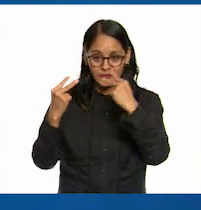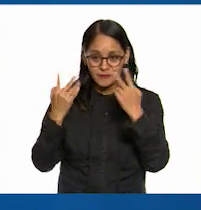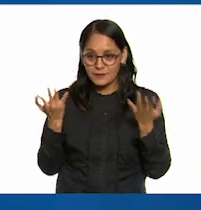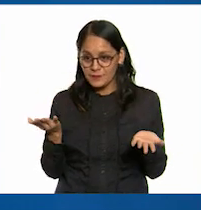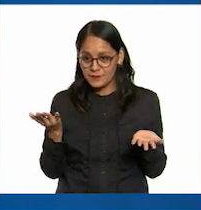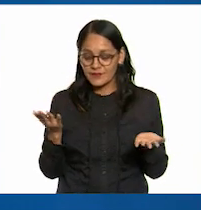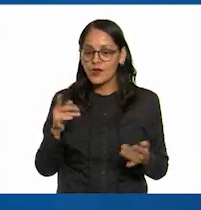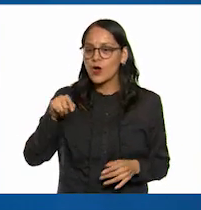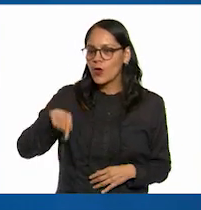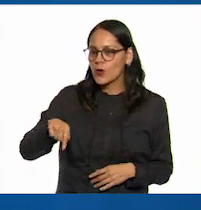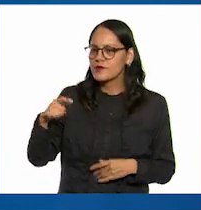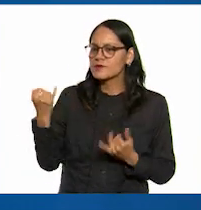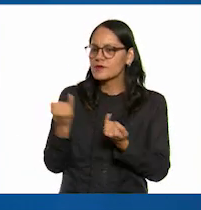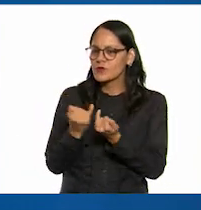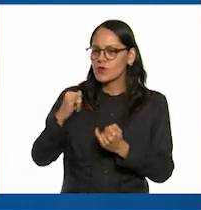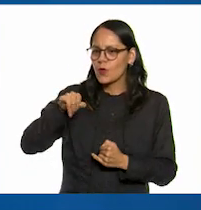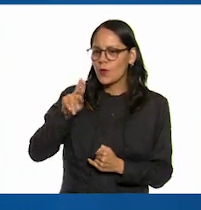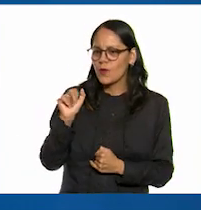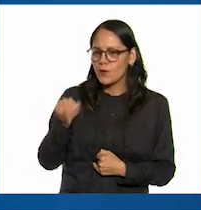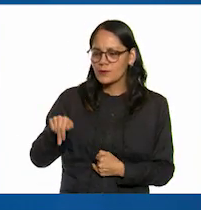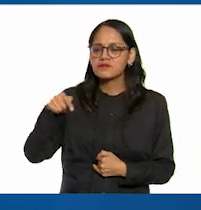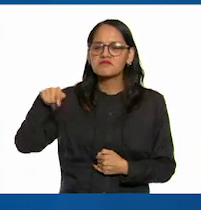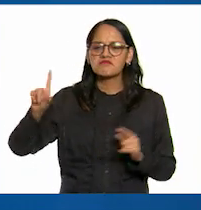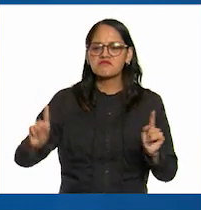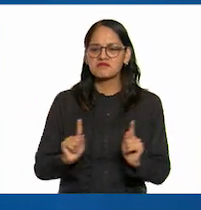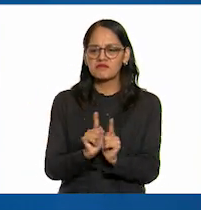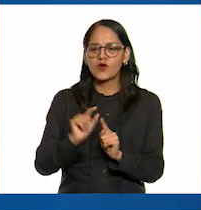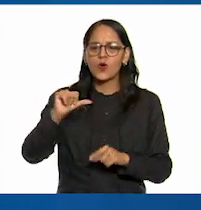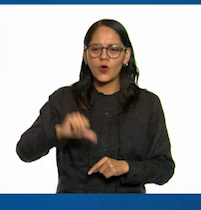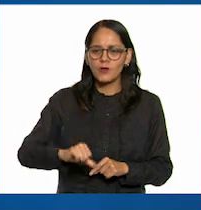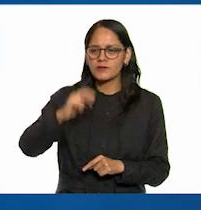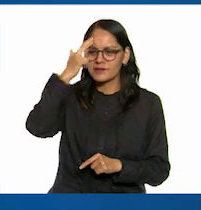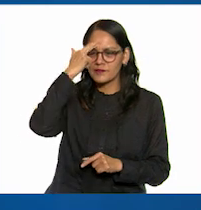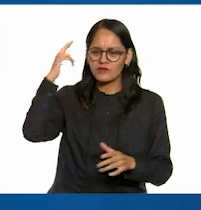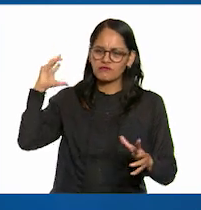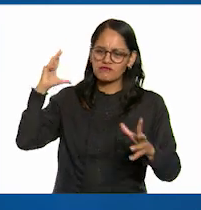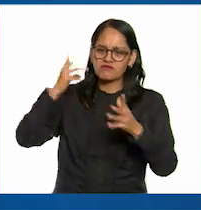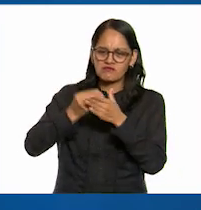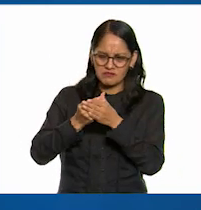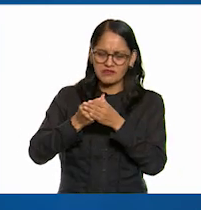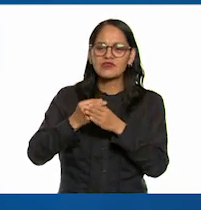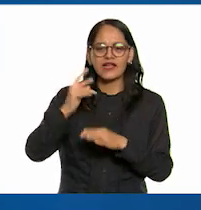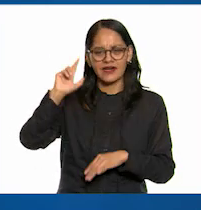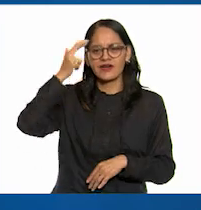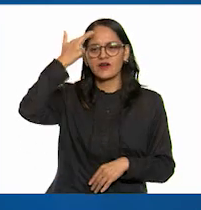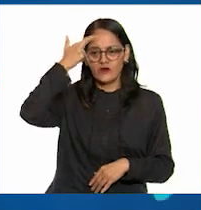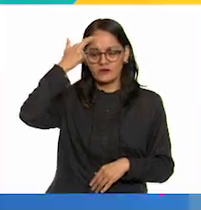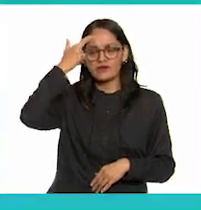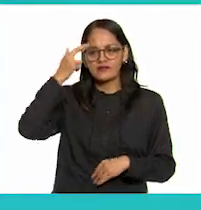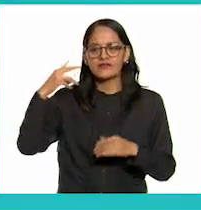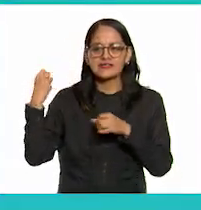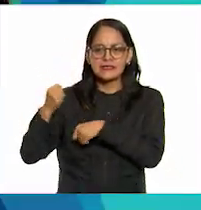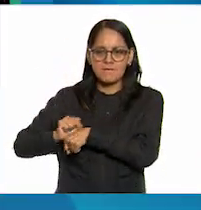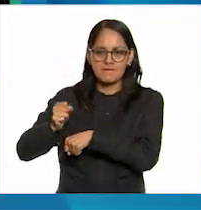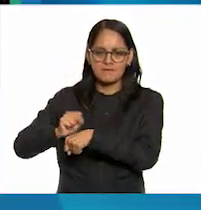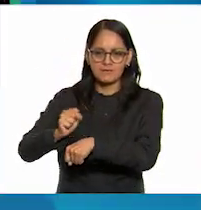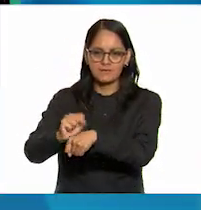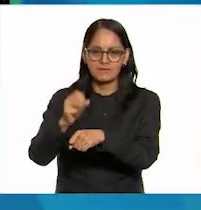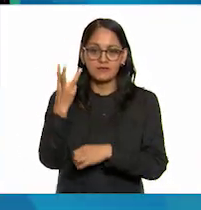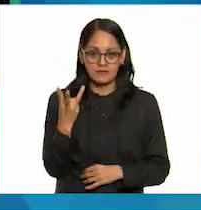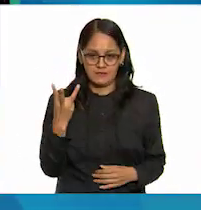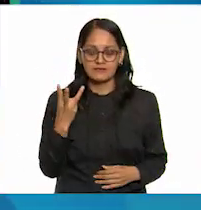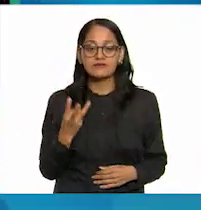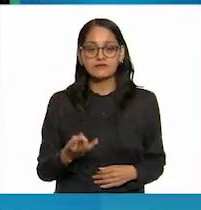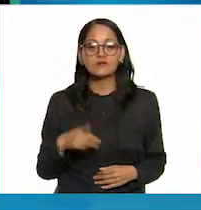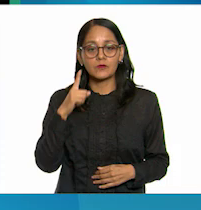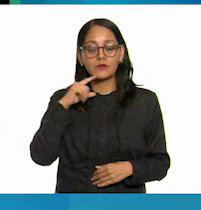hoy haremos un recuento breve de los temas estudiados durante las últimas tres semanas en las últimas